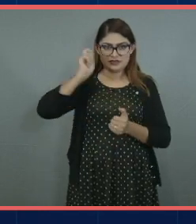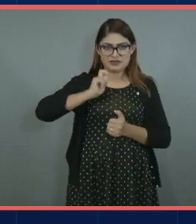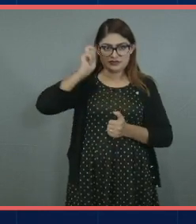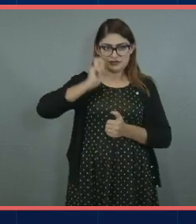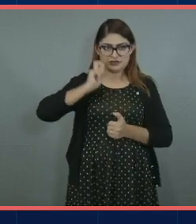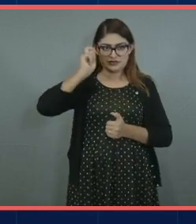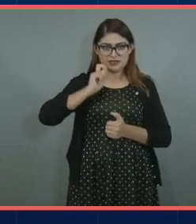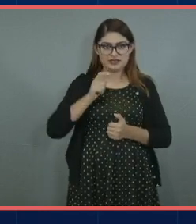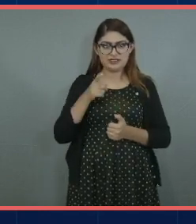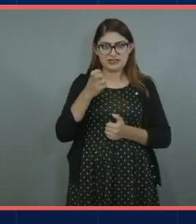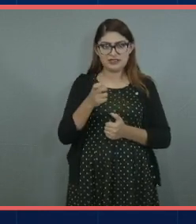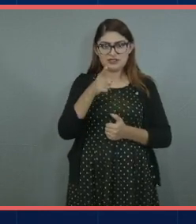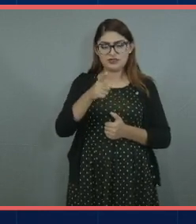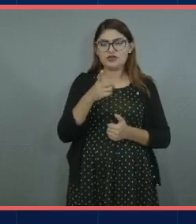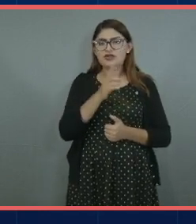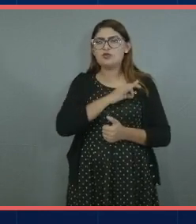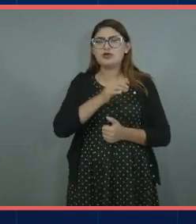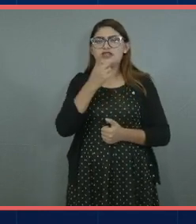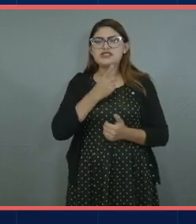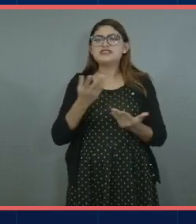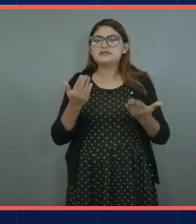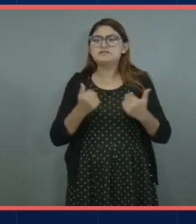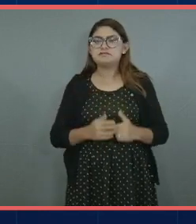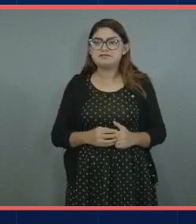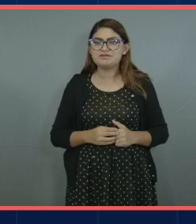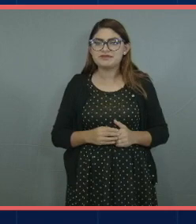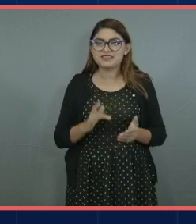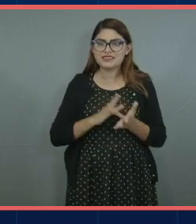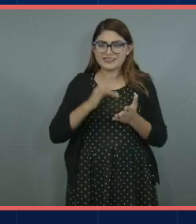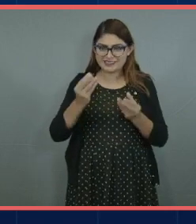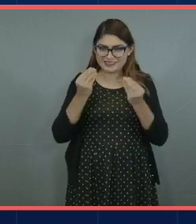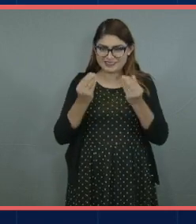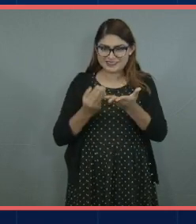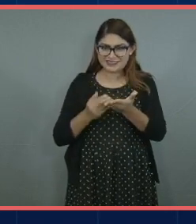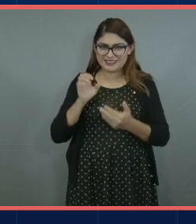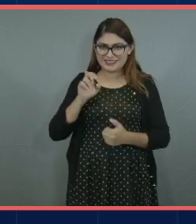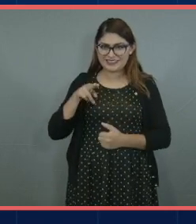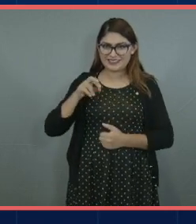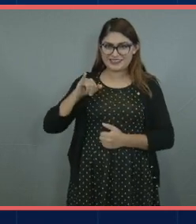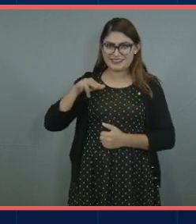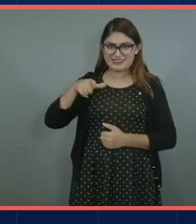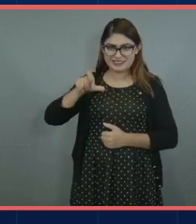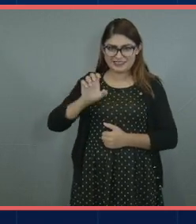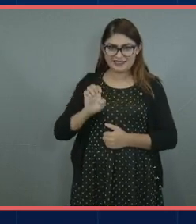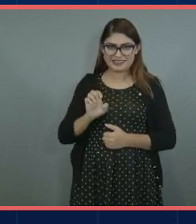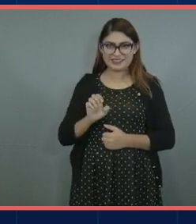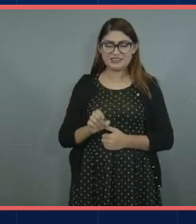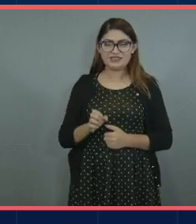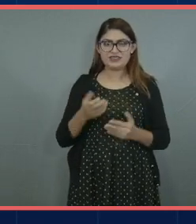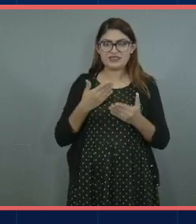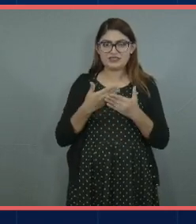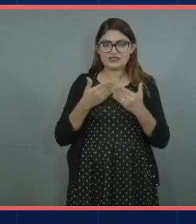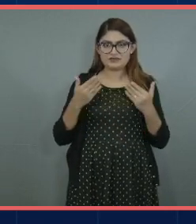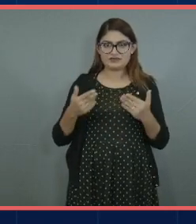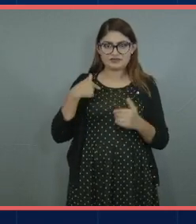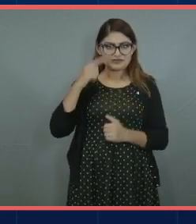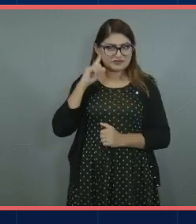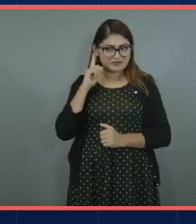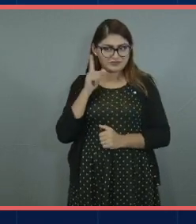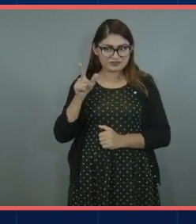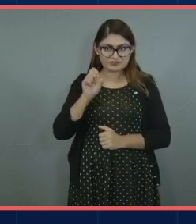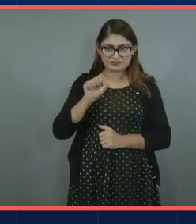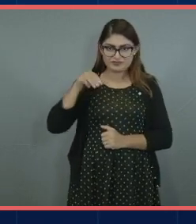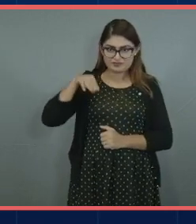¿qué nos puedes decir? muchas gracias Enrique bueno ahorita que escuchaba a Sam y en general a todos